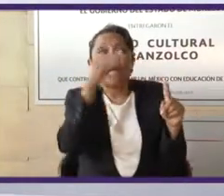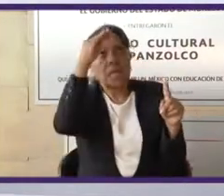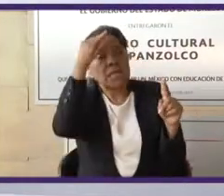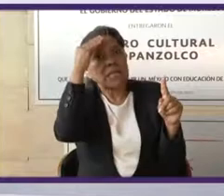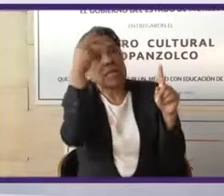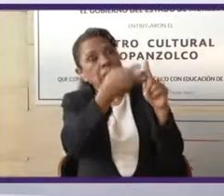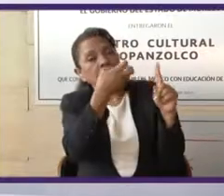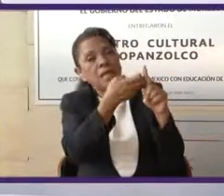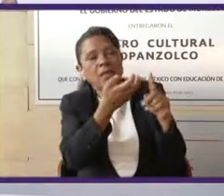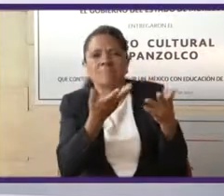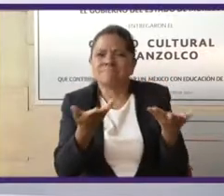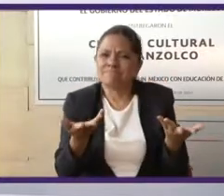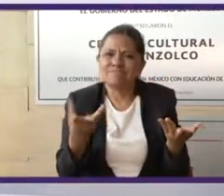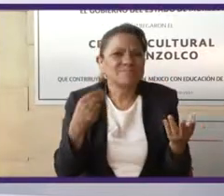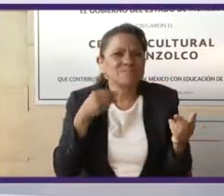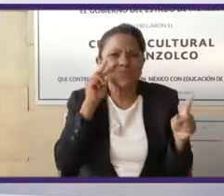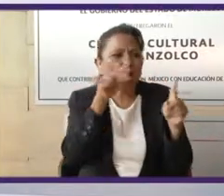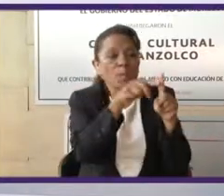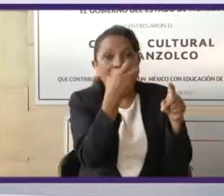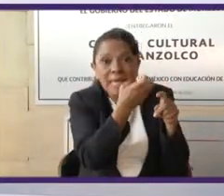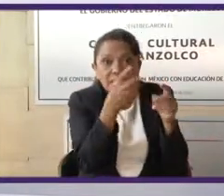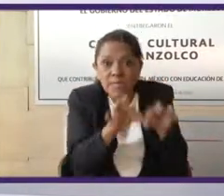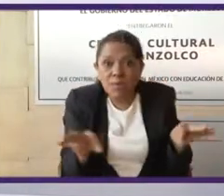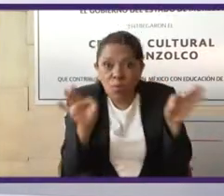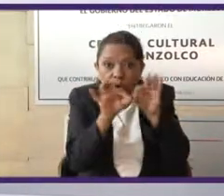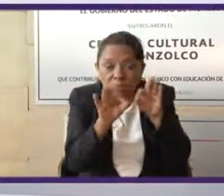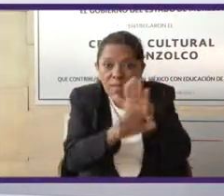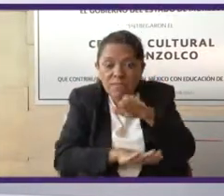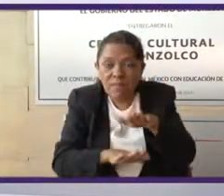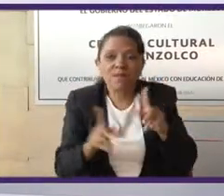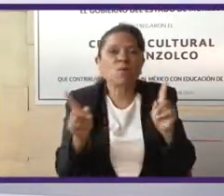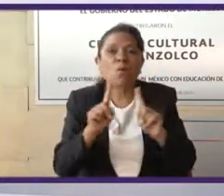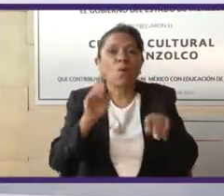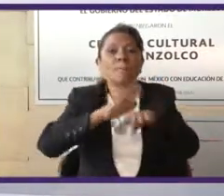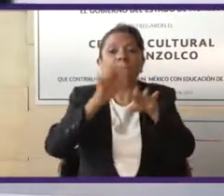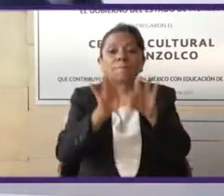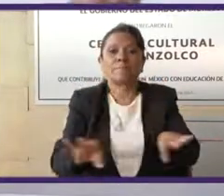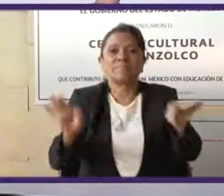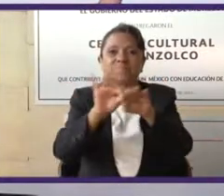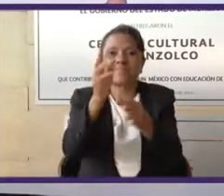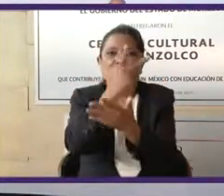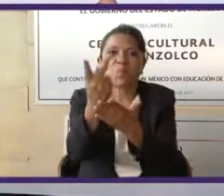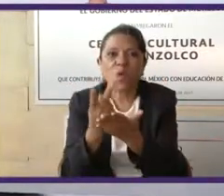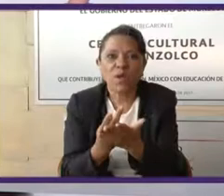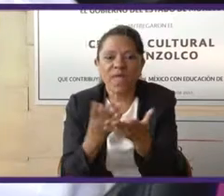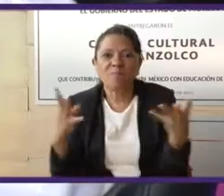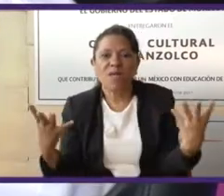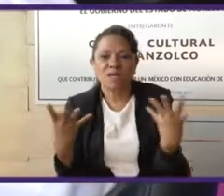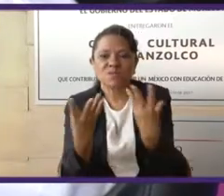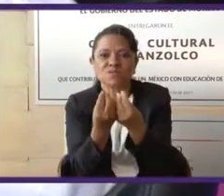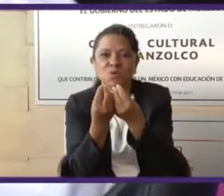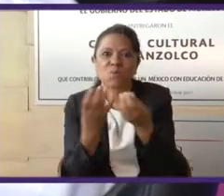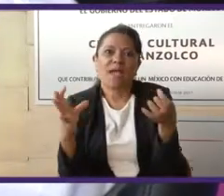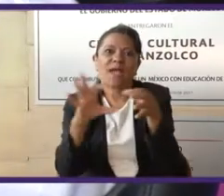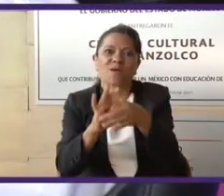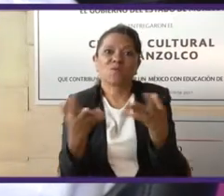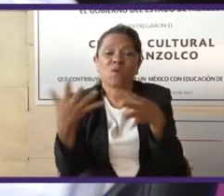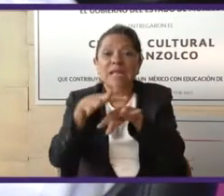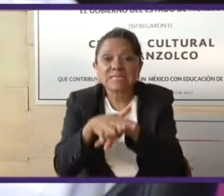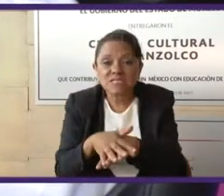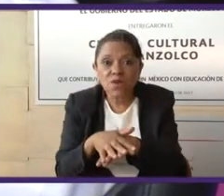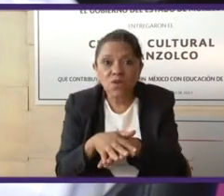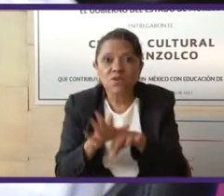Pues yo no lo veo como lo fundamental. Me parece más importante el programa y la suma de la coalición en